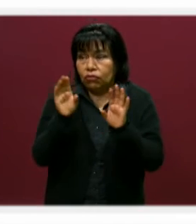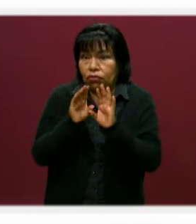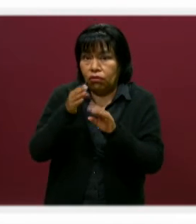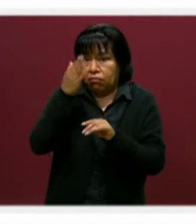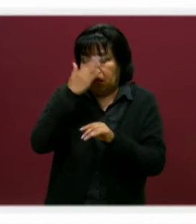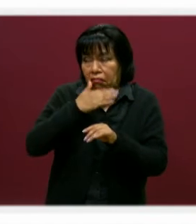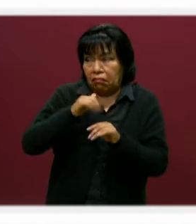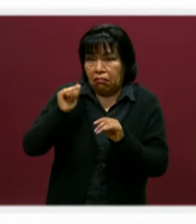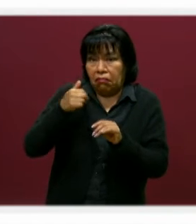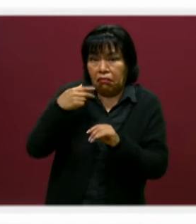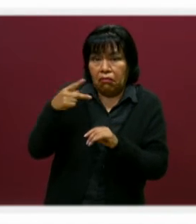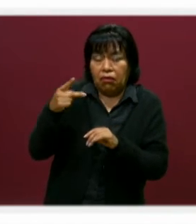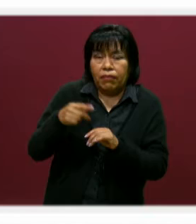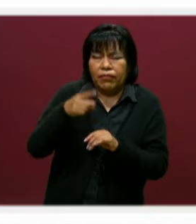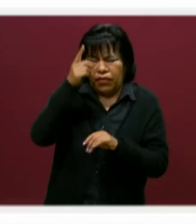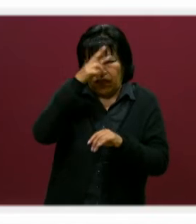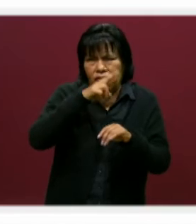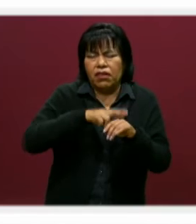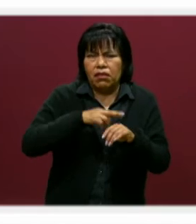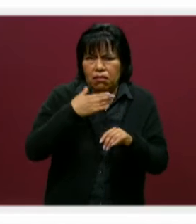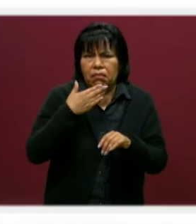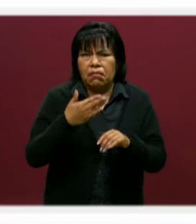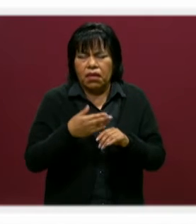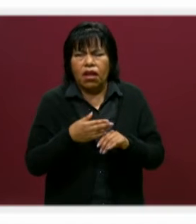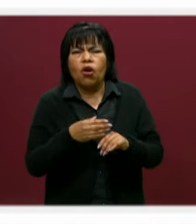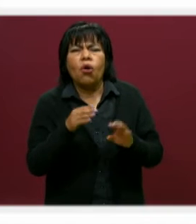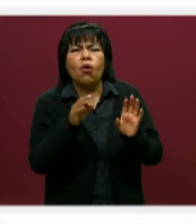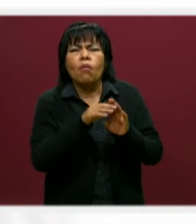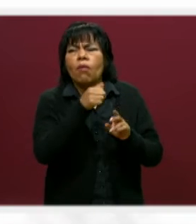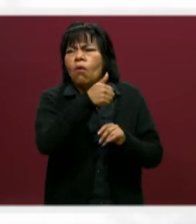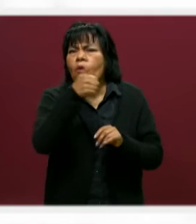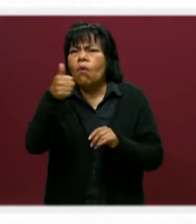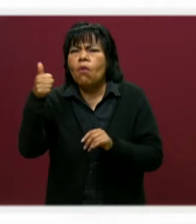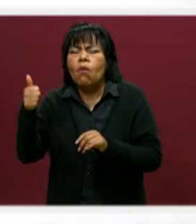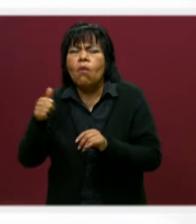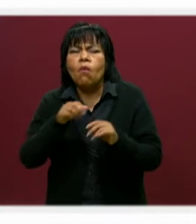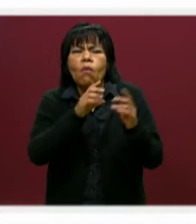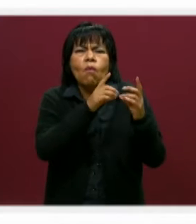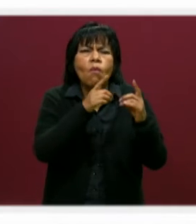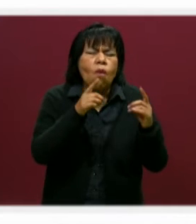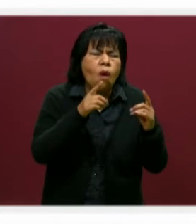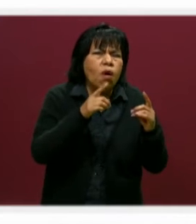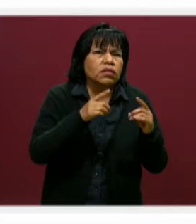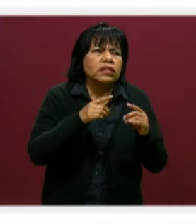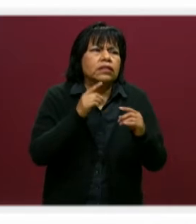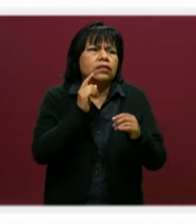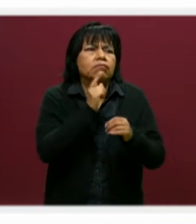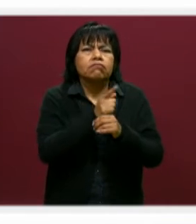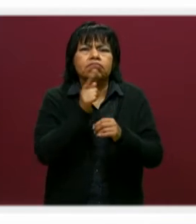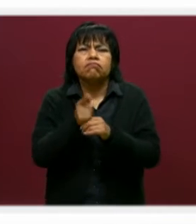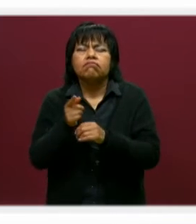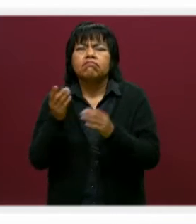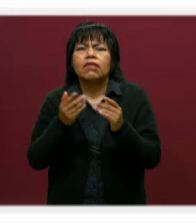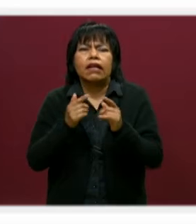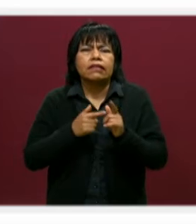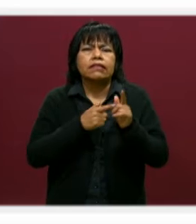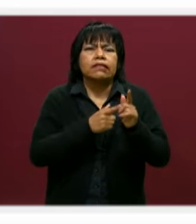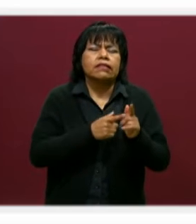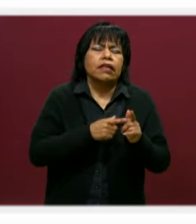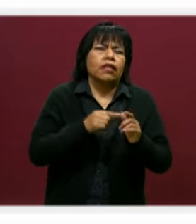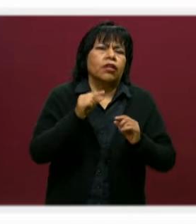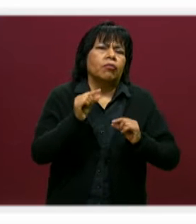menciona aquí nuestro director, es la capacidad que tienen ellos para desarrollarse, para emprender y para seguir